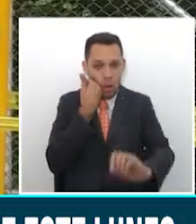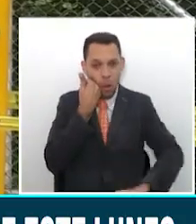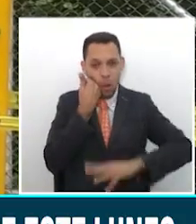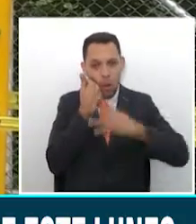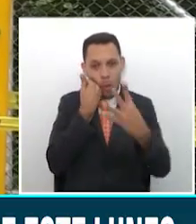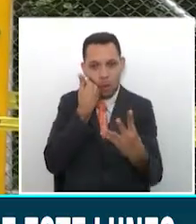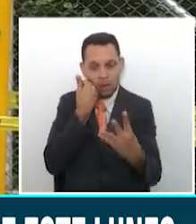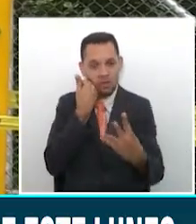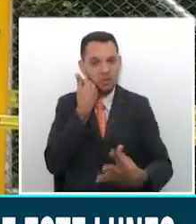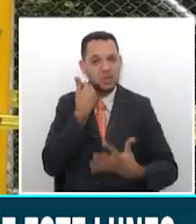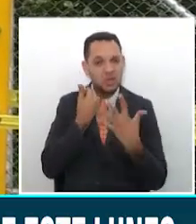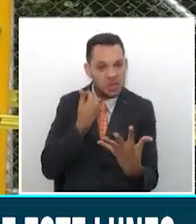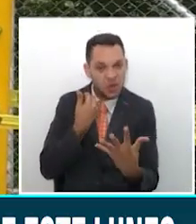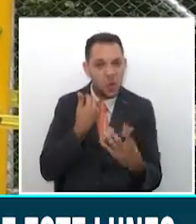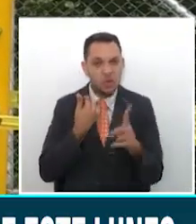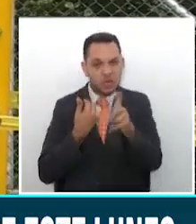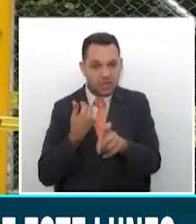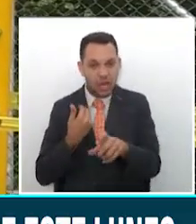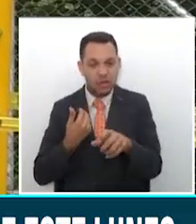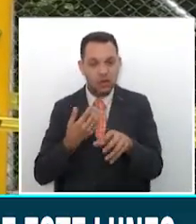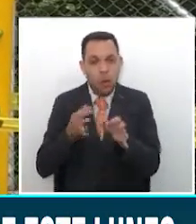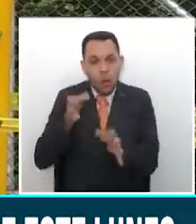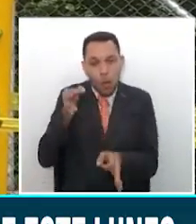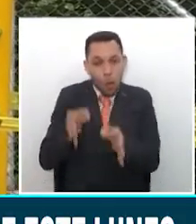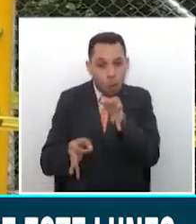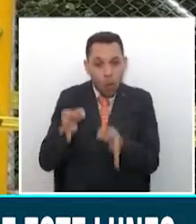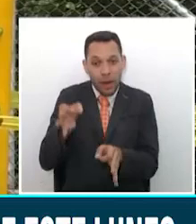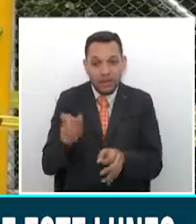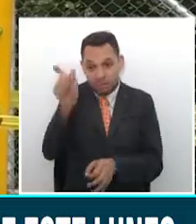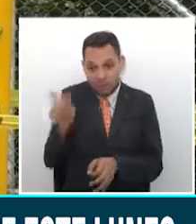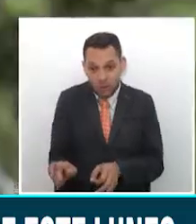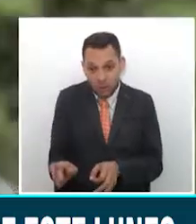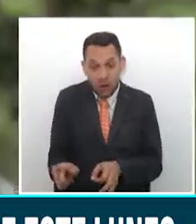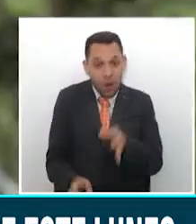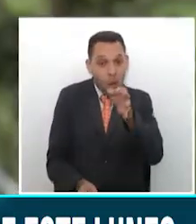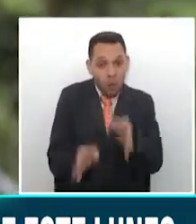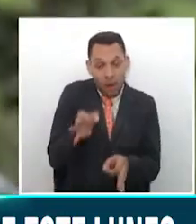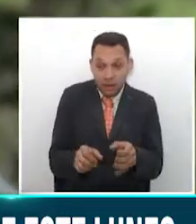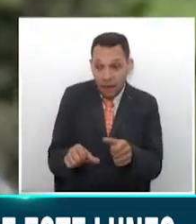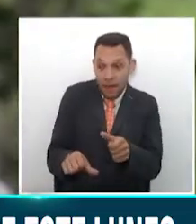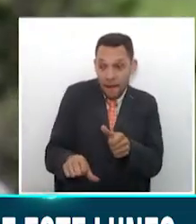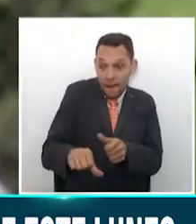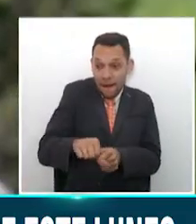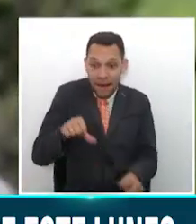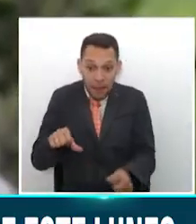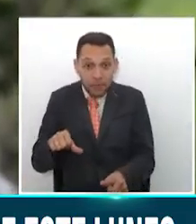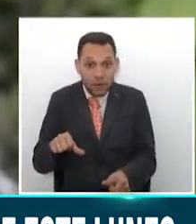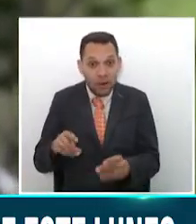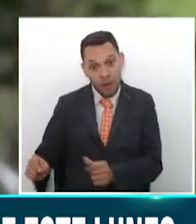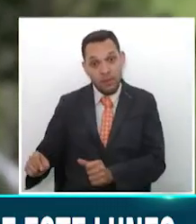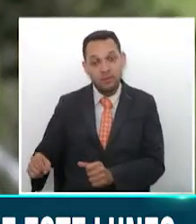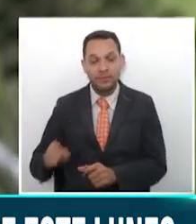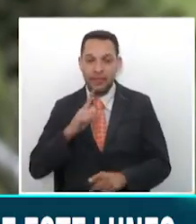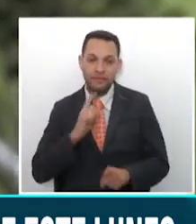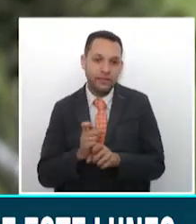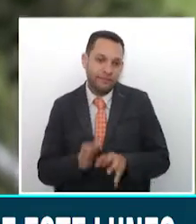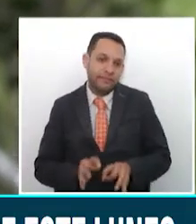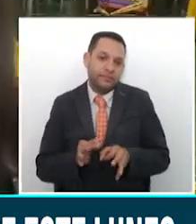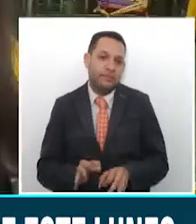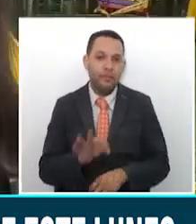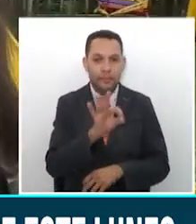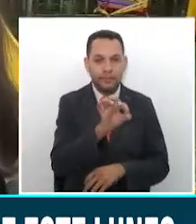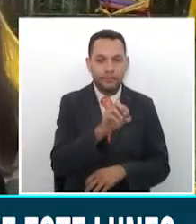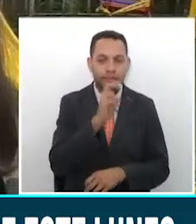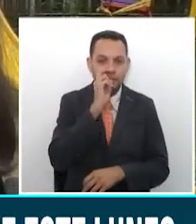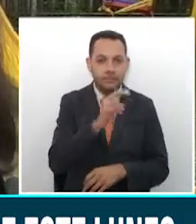jueces, es difícil reemplazarlos rápidamente. Para los trabajadores del sector, el 8 de junio sería la fecha para el